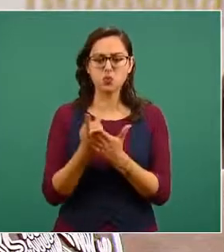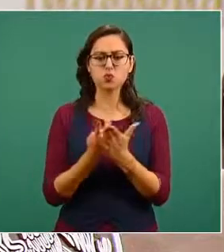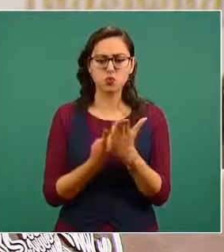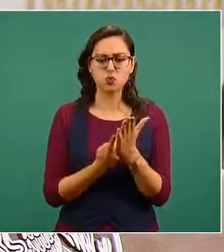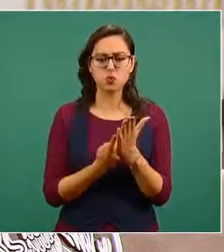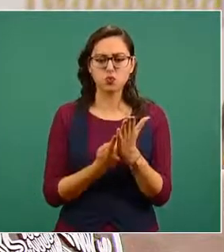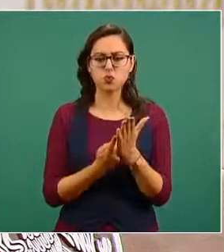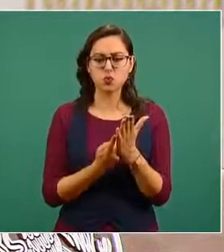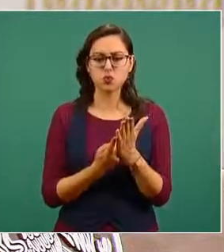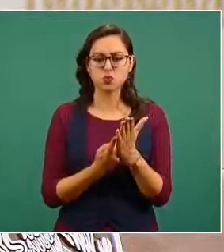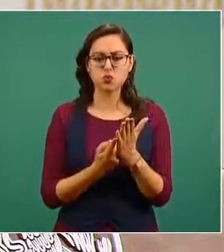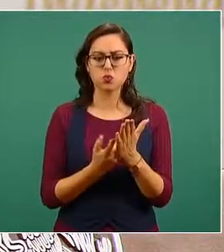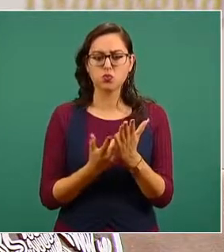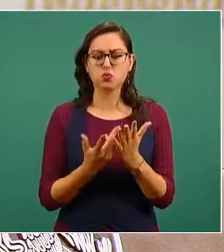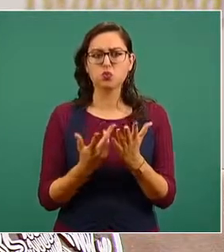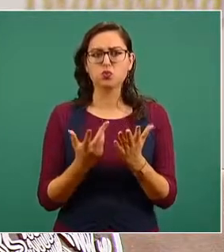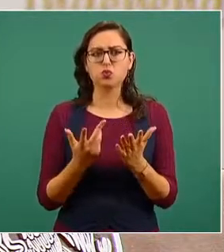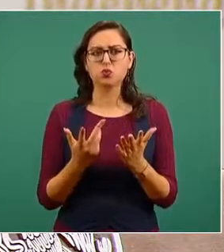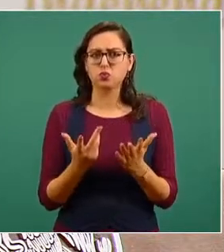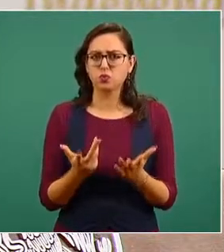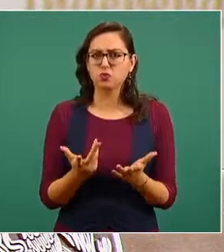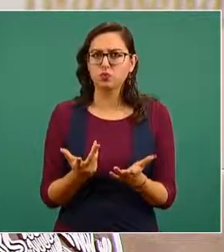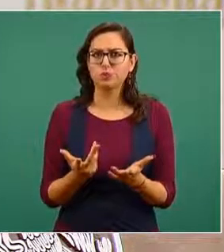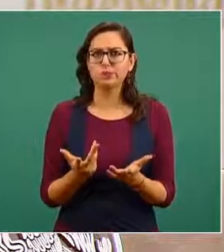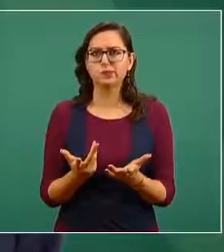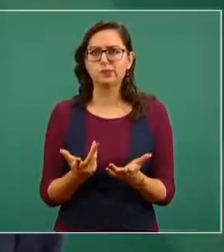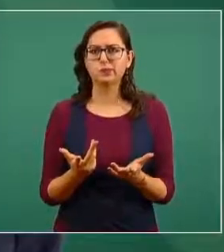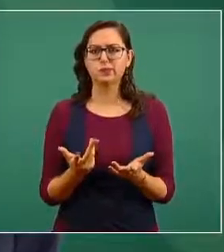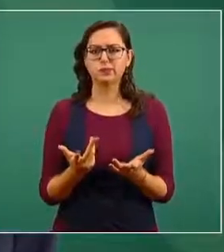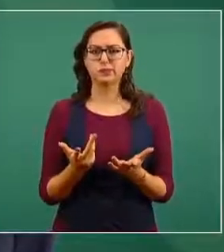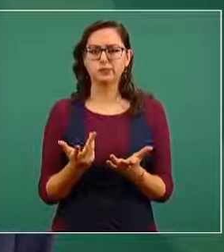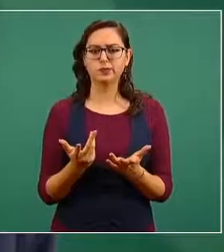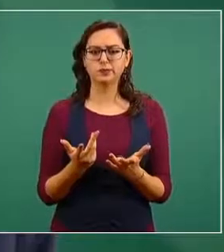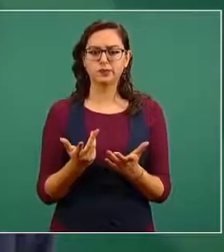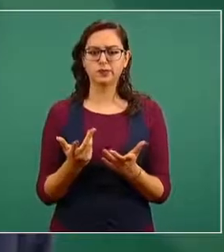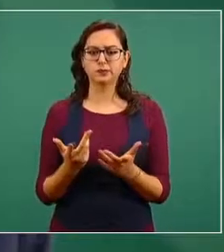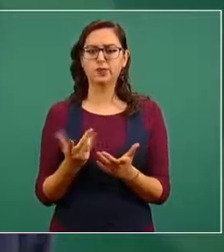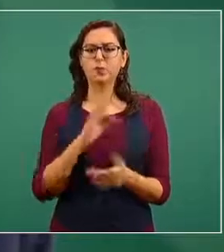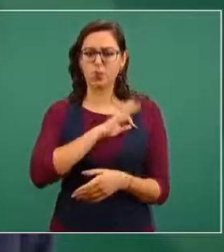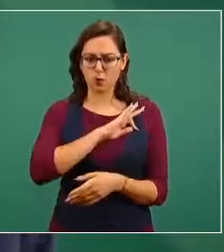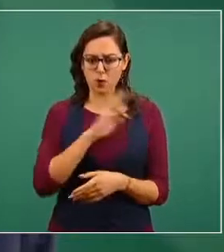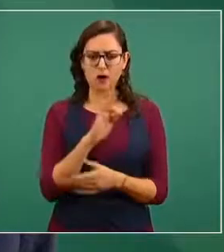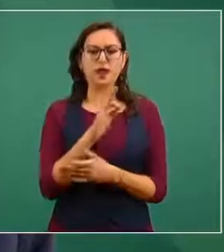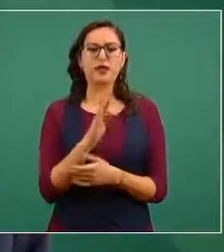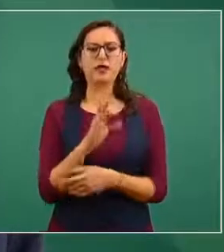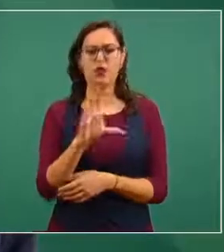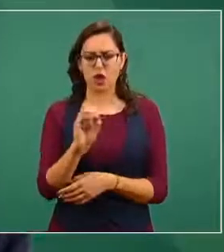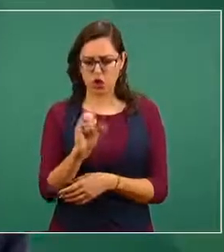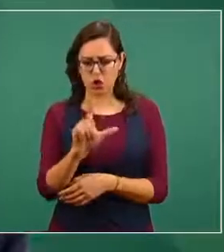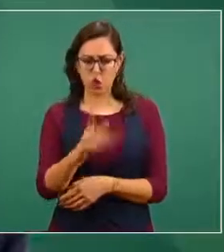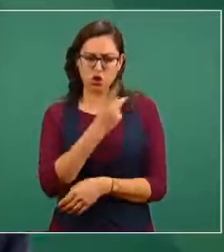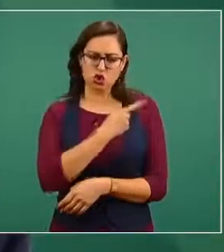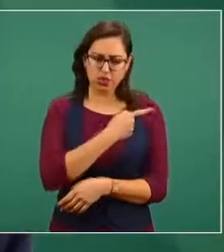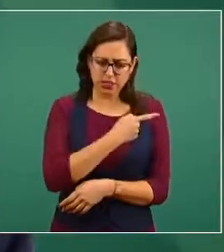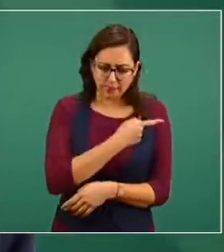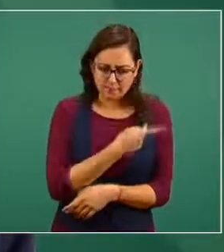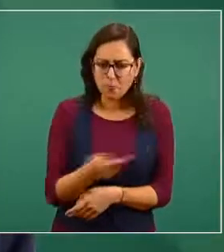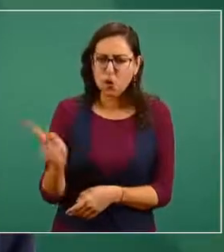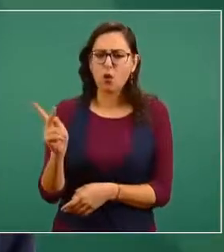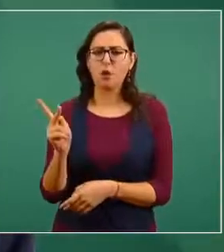consiste en intervenir en colonias marginadas